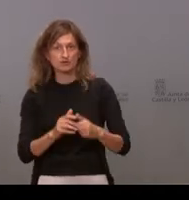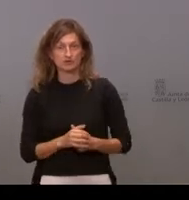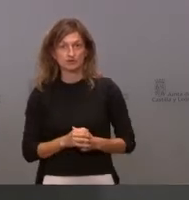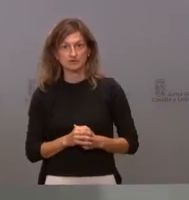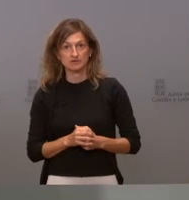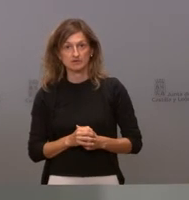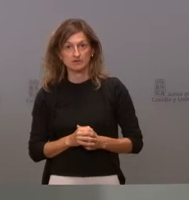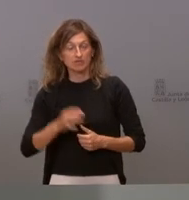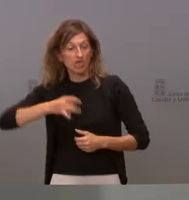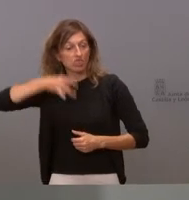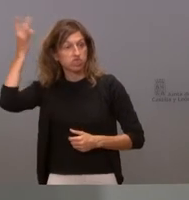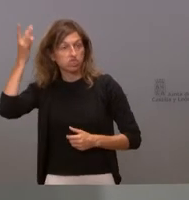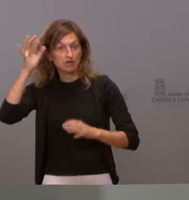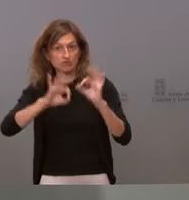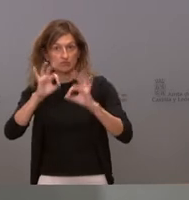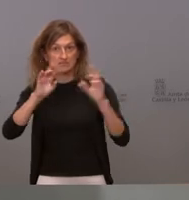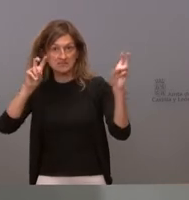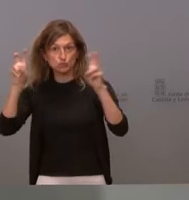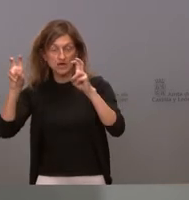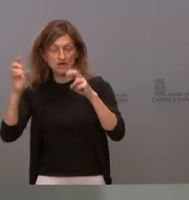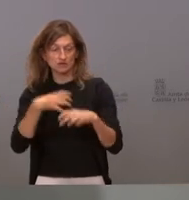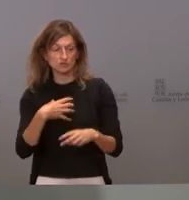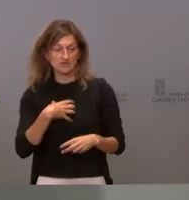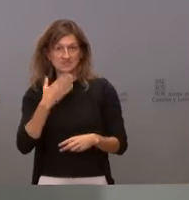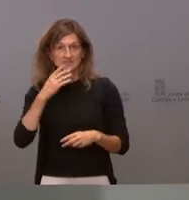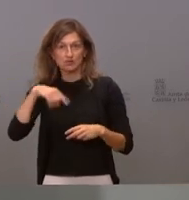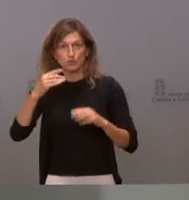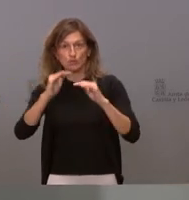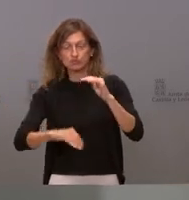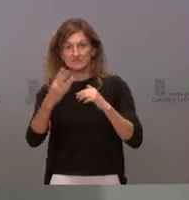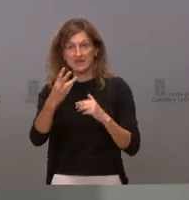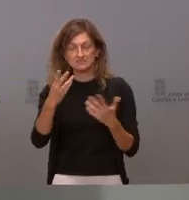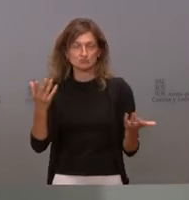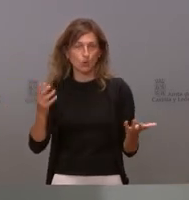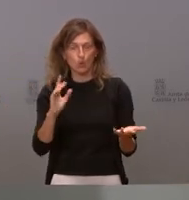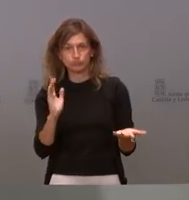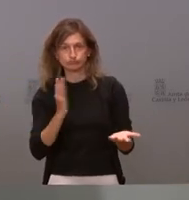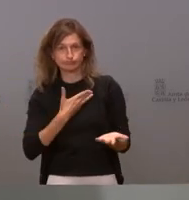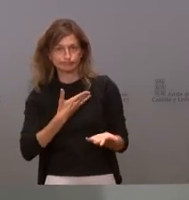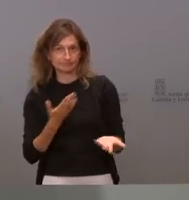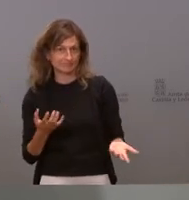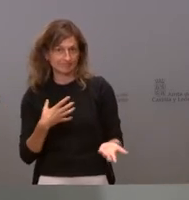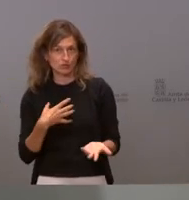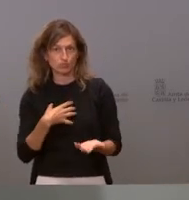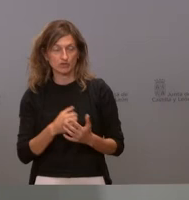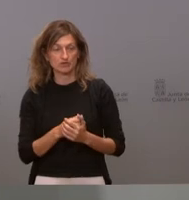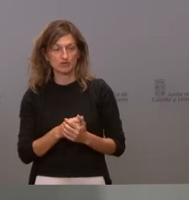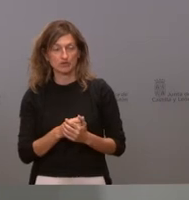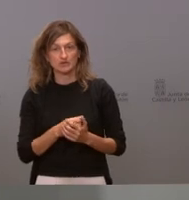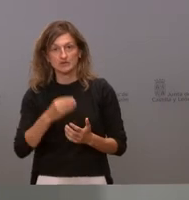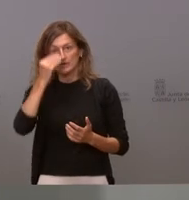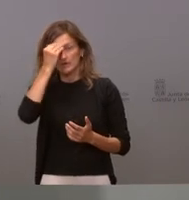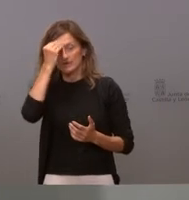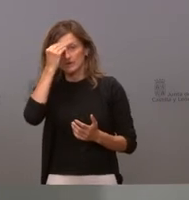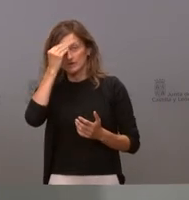cifra al azar que tendríamos un buen titular pero como luego sea el 3 me matan ¿sabes? quiero decir que pero yo creo que está muy por